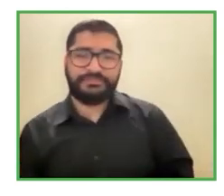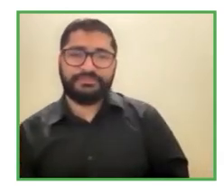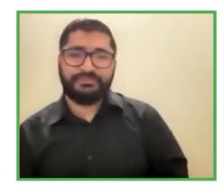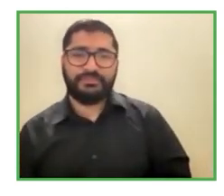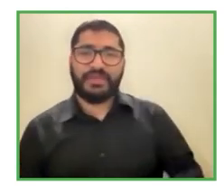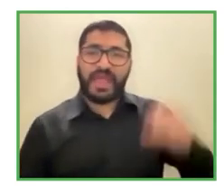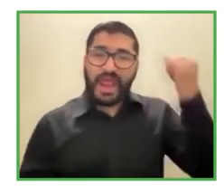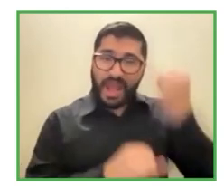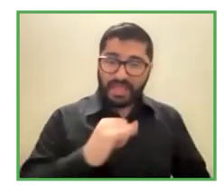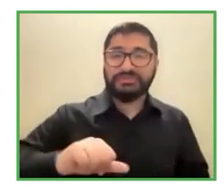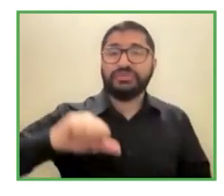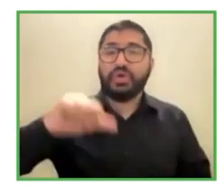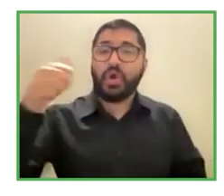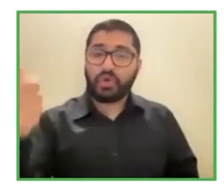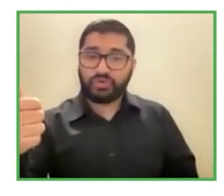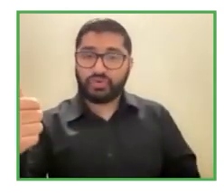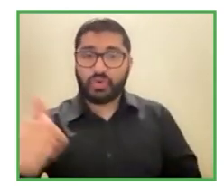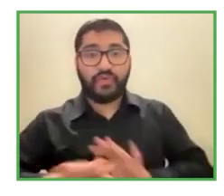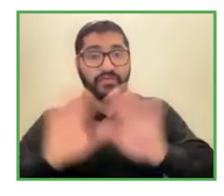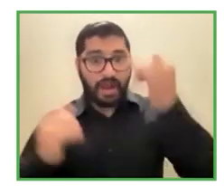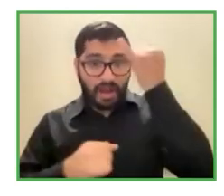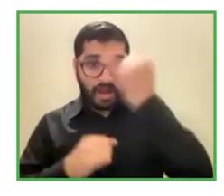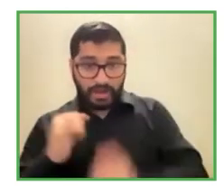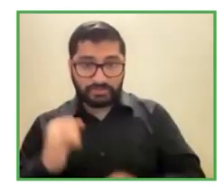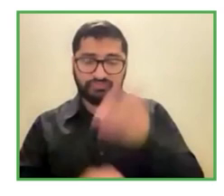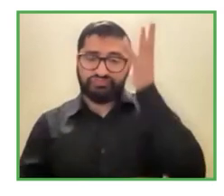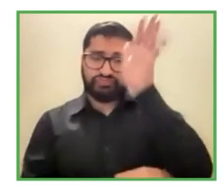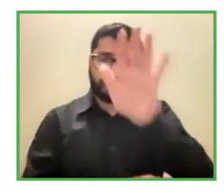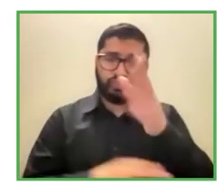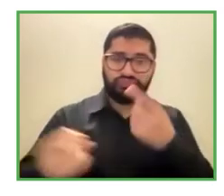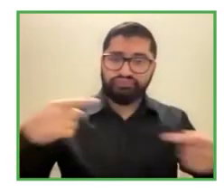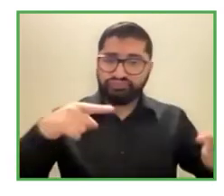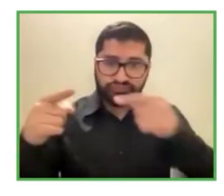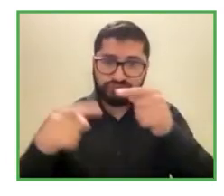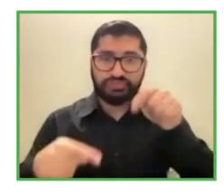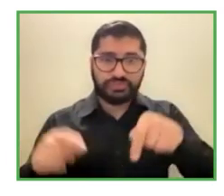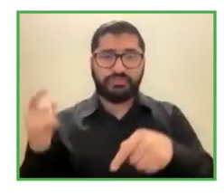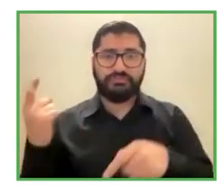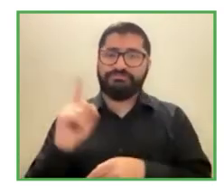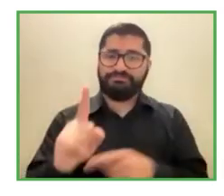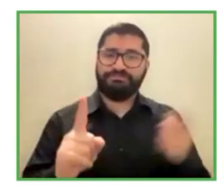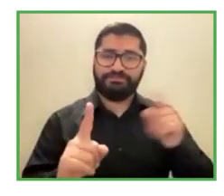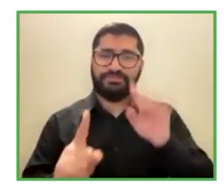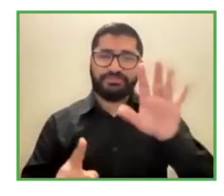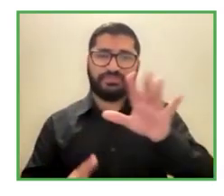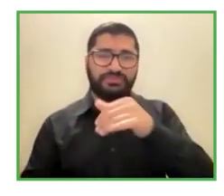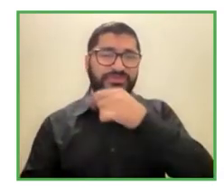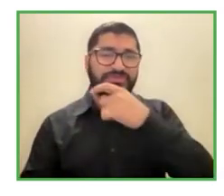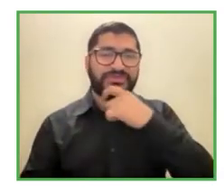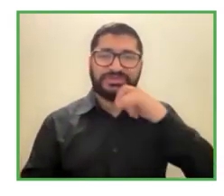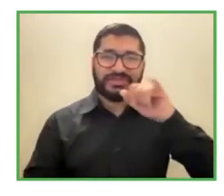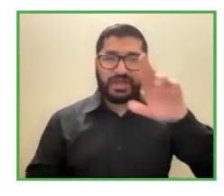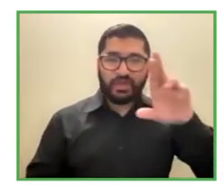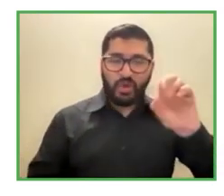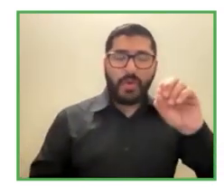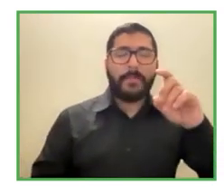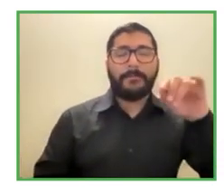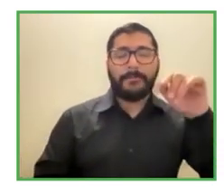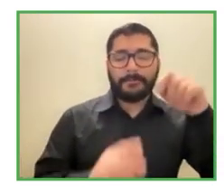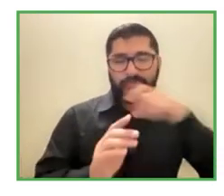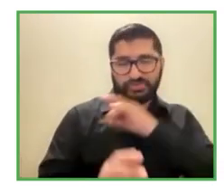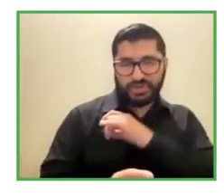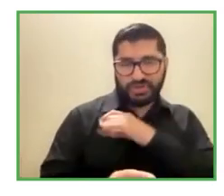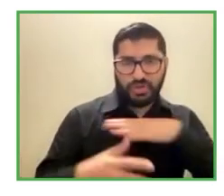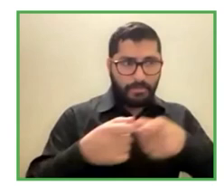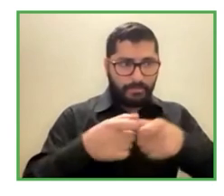también tenemos la incorporación de personas con discapacidad un porcentaje muy alto de personas con discapacidad felicitaciones por eso ¿no es cierto? que